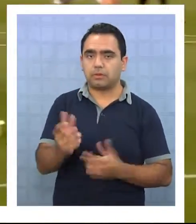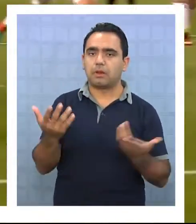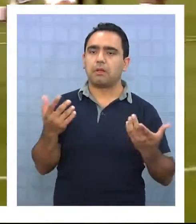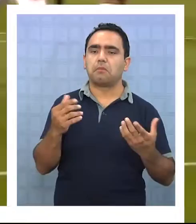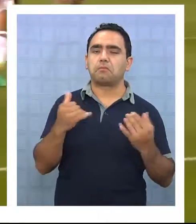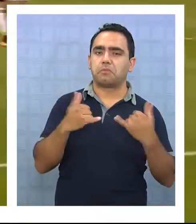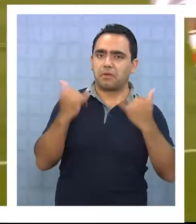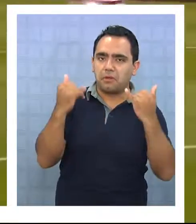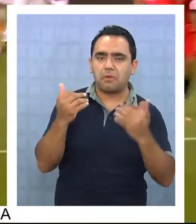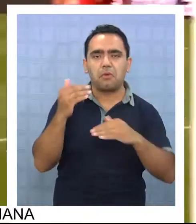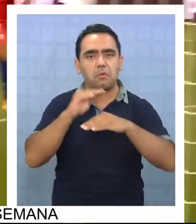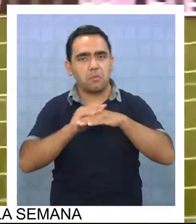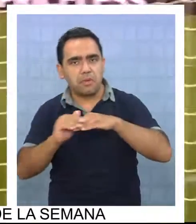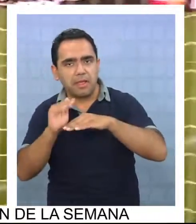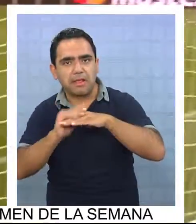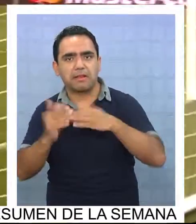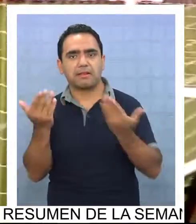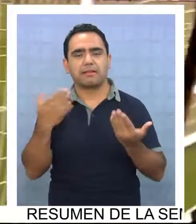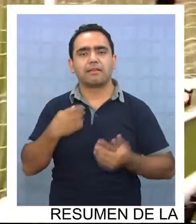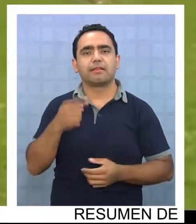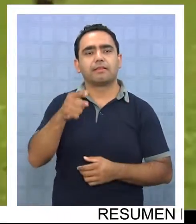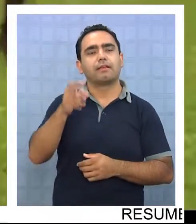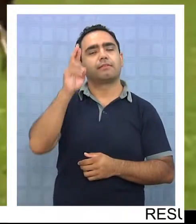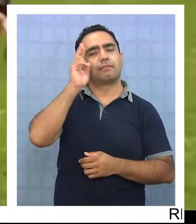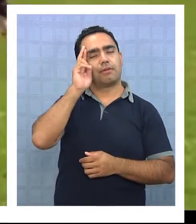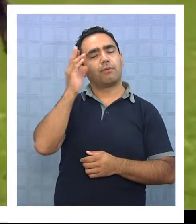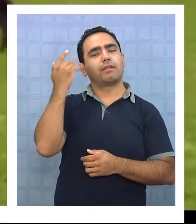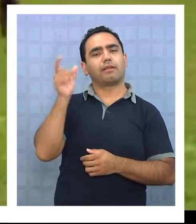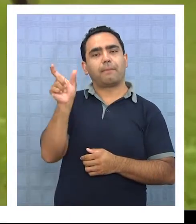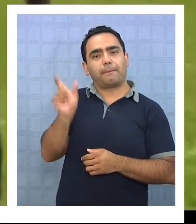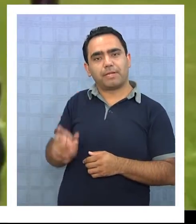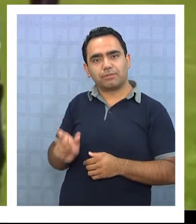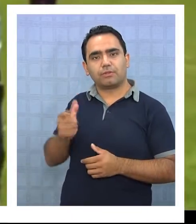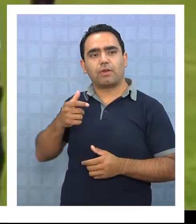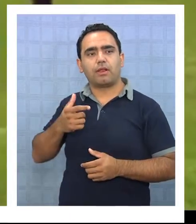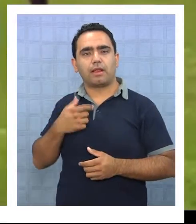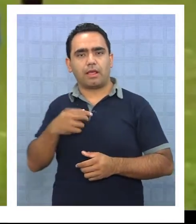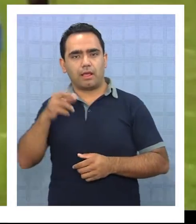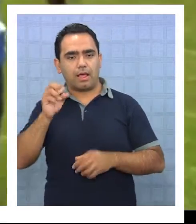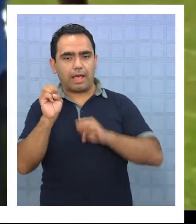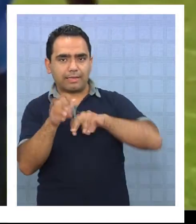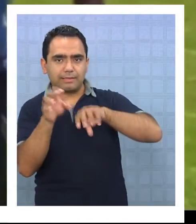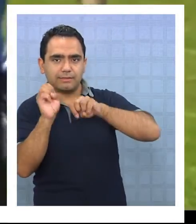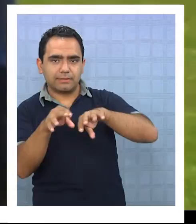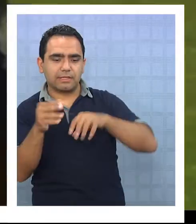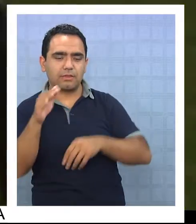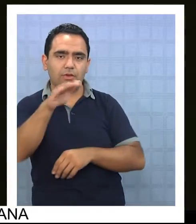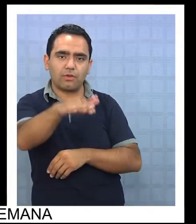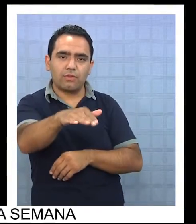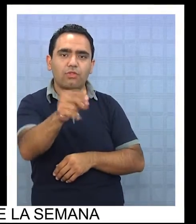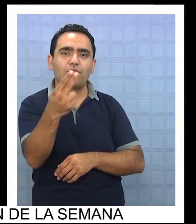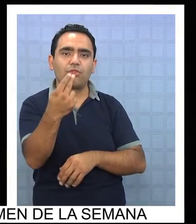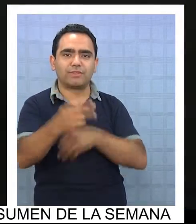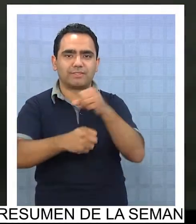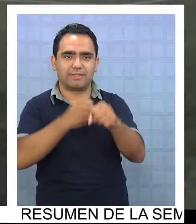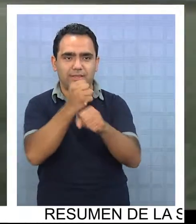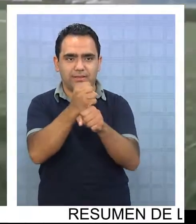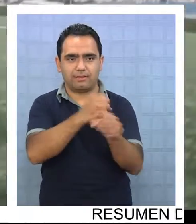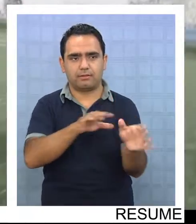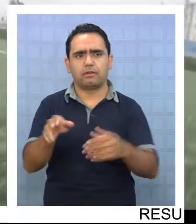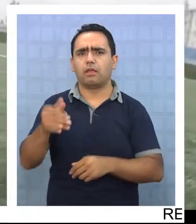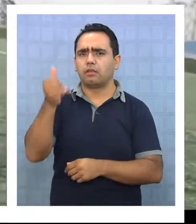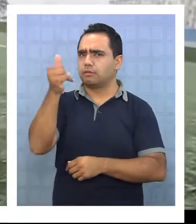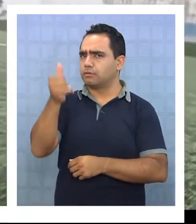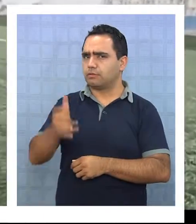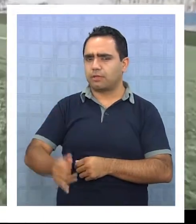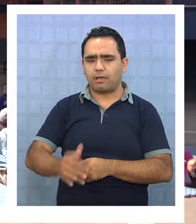así lo recuerda Juan Gordillo, entrenador de fútbol quien recibió a Edson a la edad de 12 años. Siempre